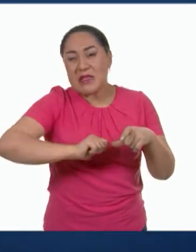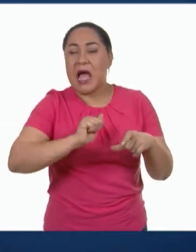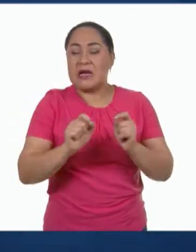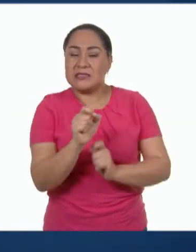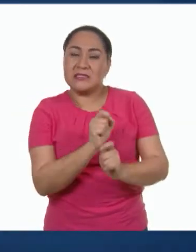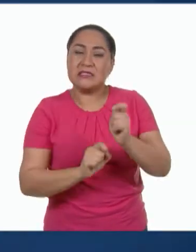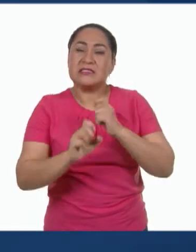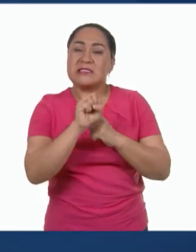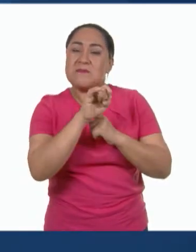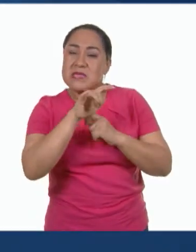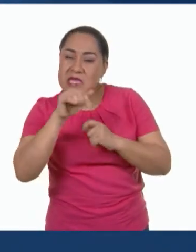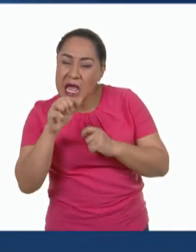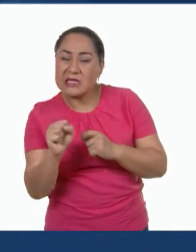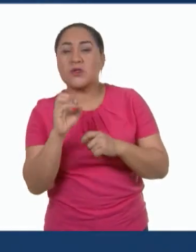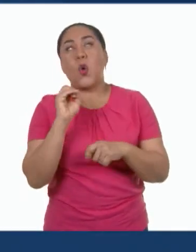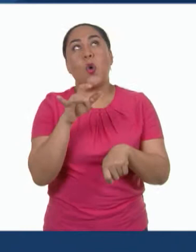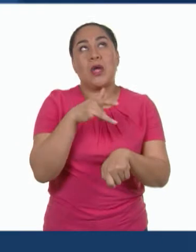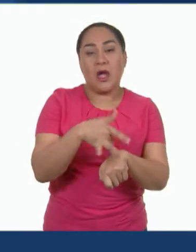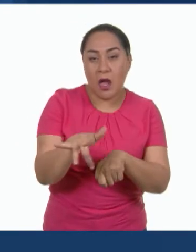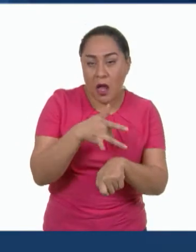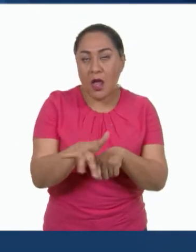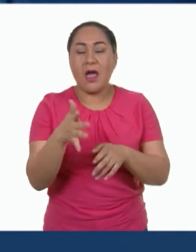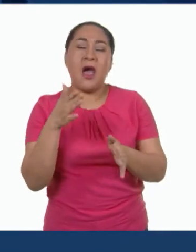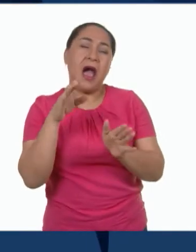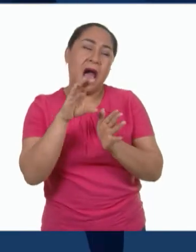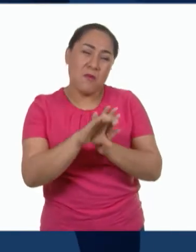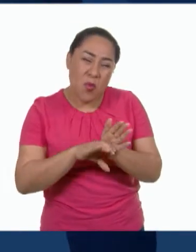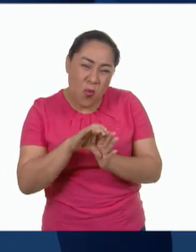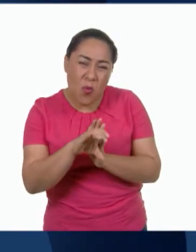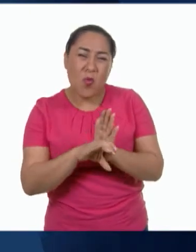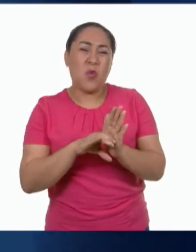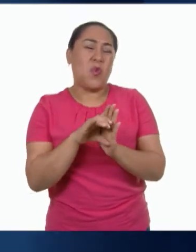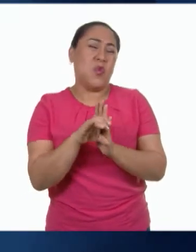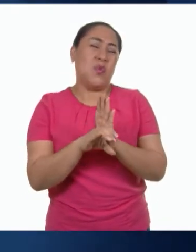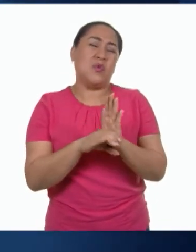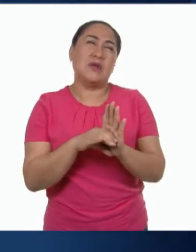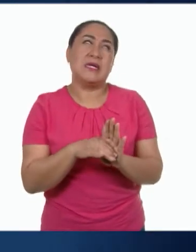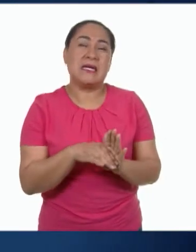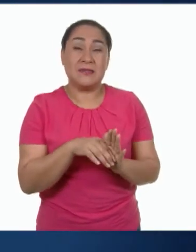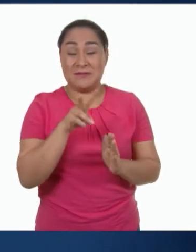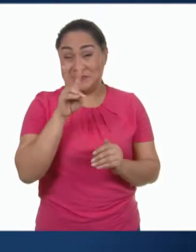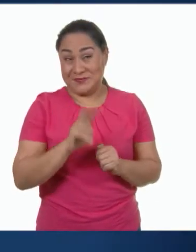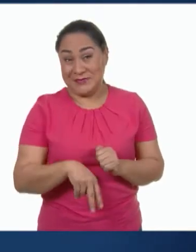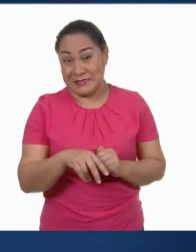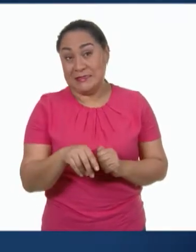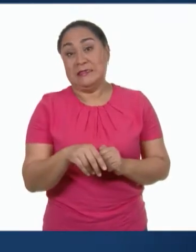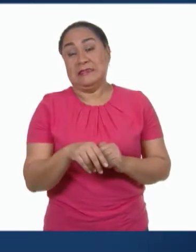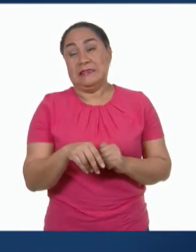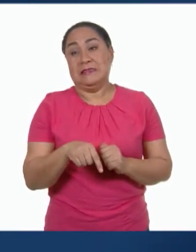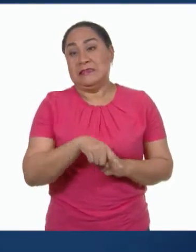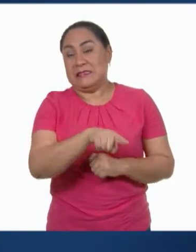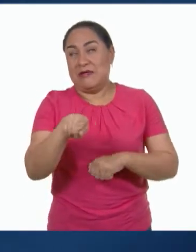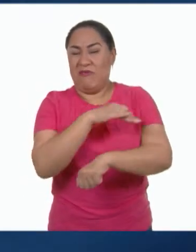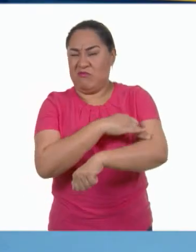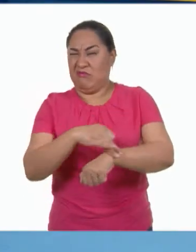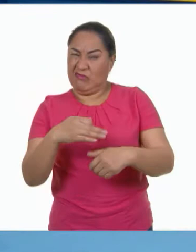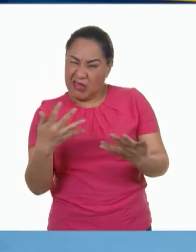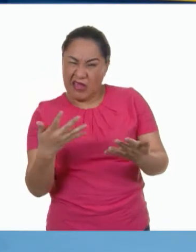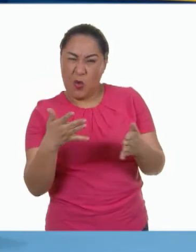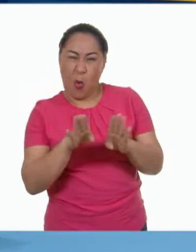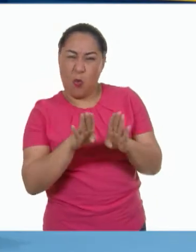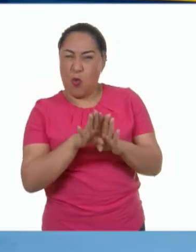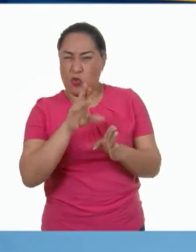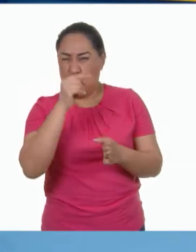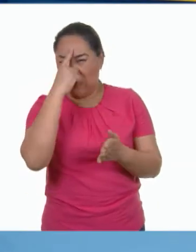origen animal, como los quesos, el jamón. Y la idea, la verdad es que no les entusiasmó tanto como a mí.